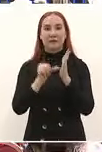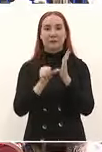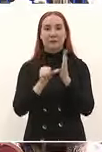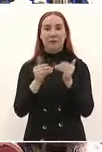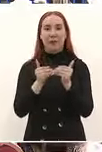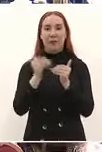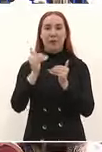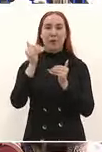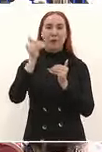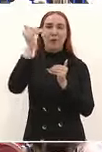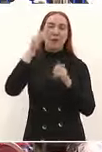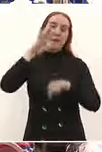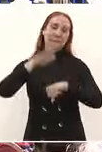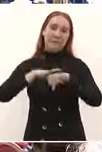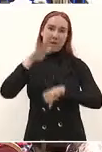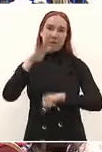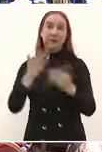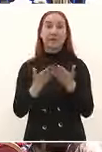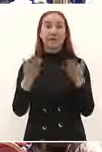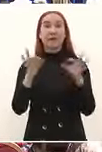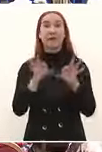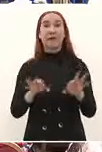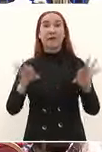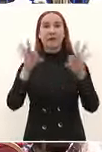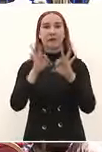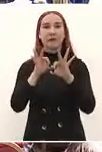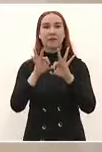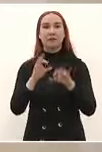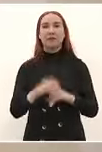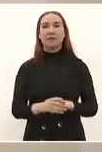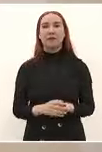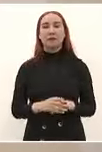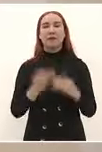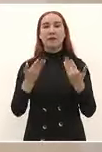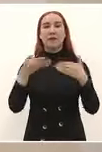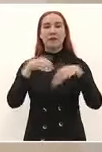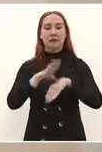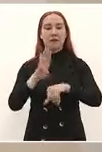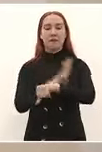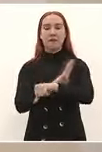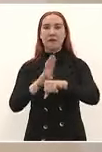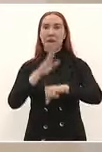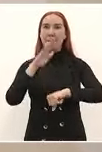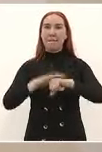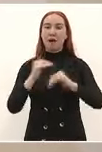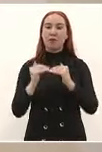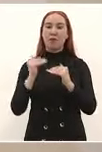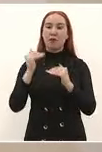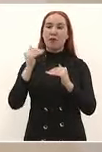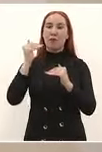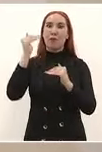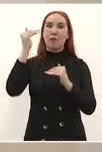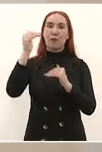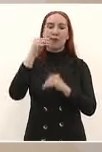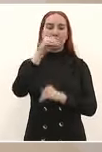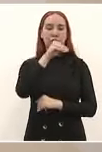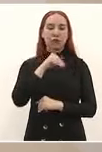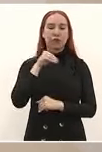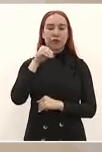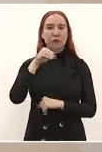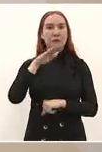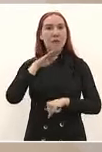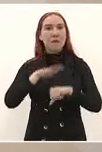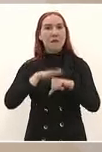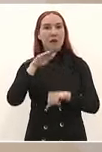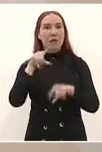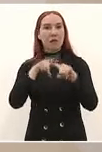por esta importante razón es que el banco del bienestar ha venido creciendo en el número de sucursales y en presencia en las